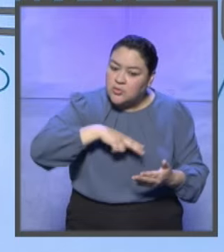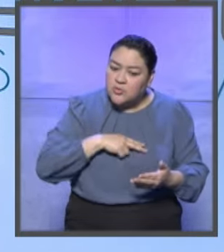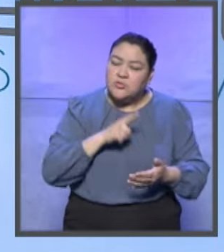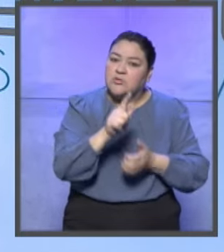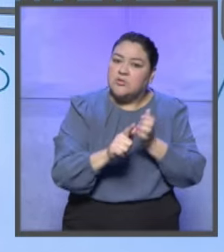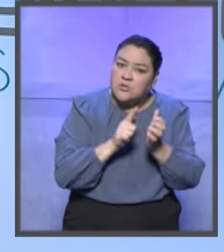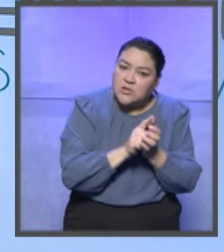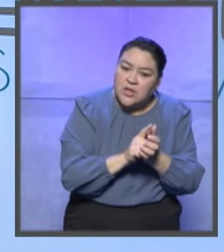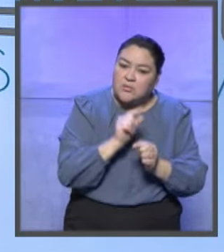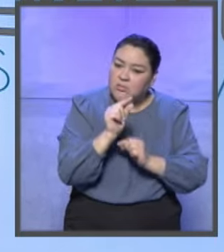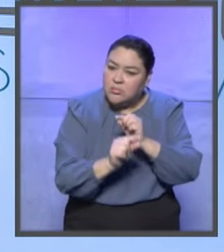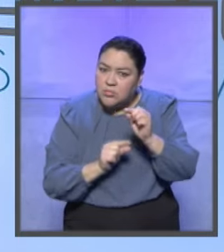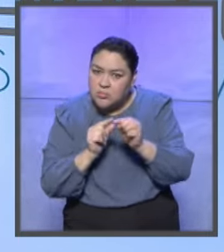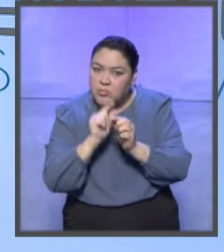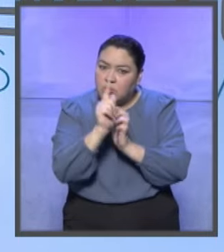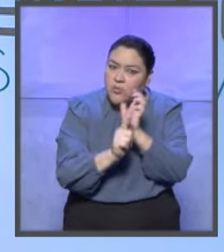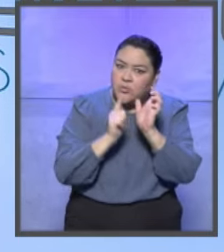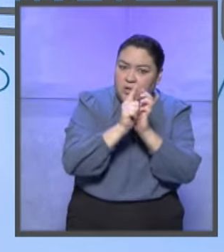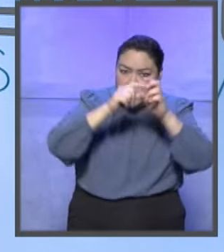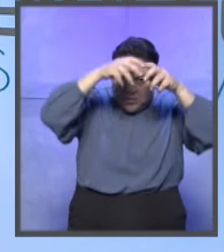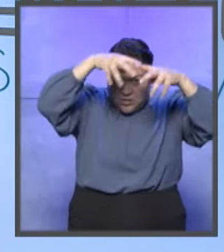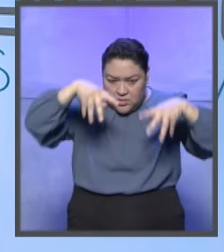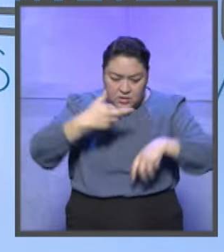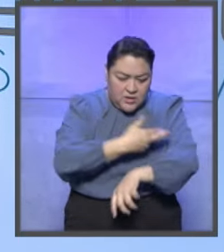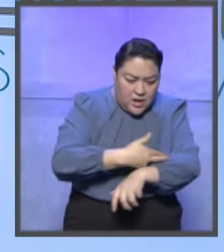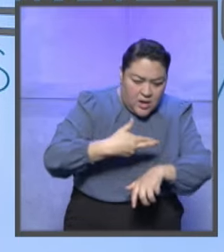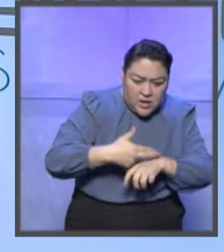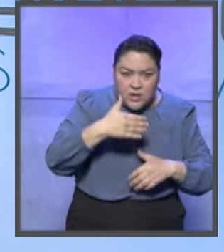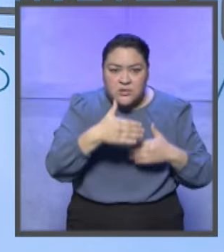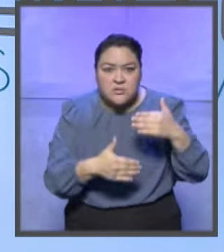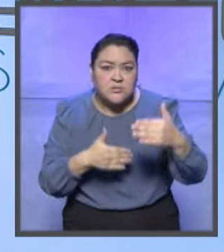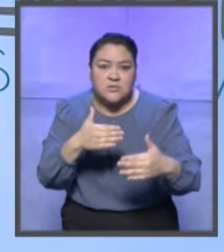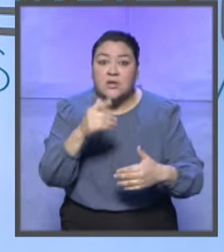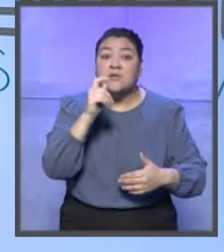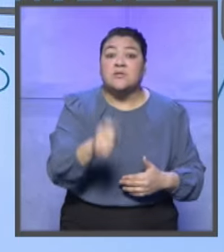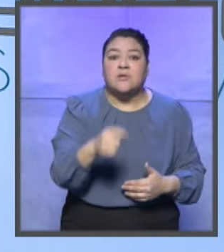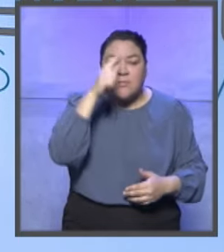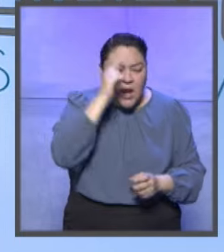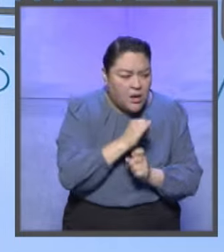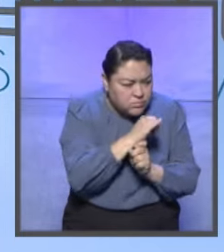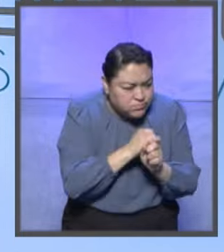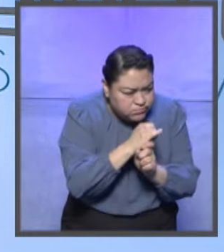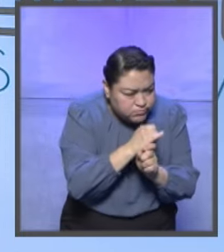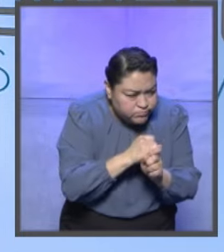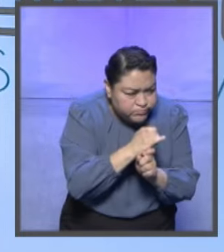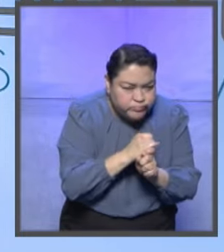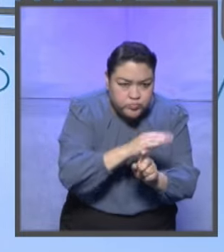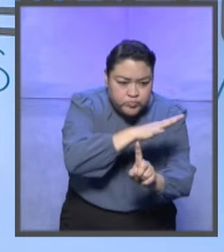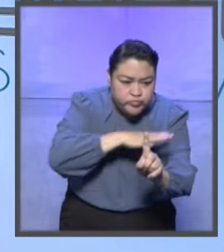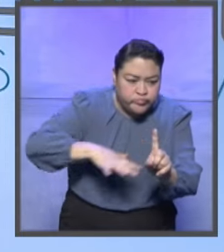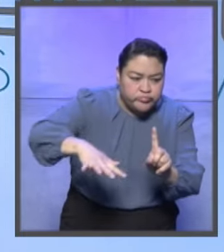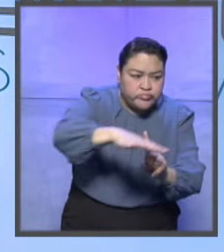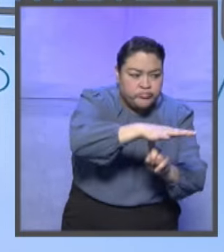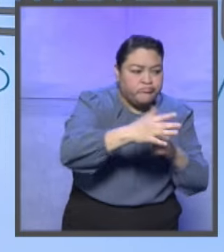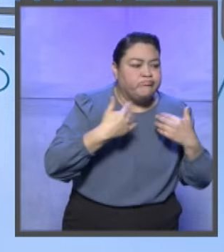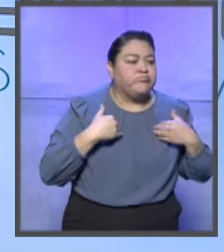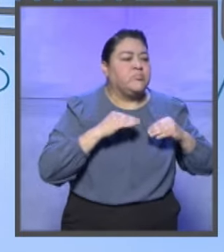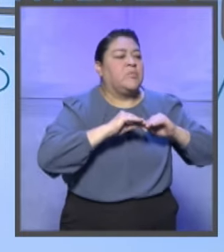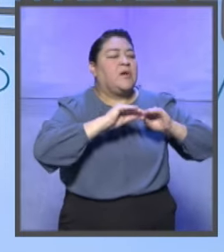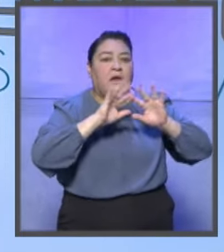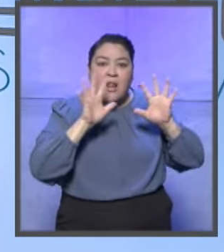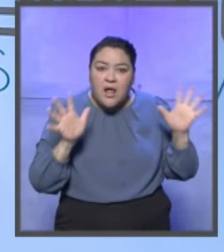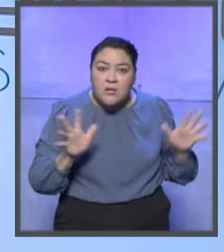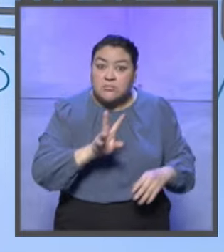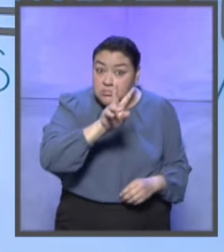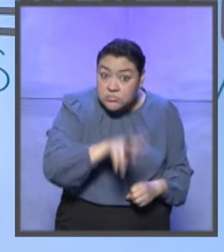construyendo un poco un andamiaje procedimental que permita llegar a la verdad, no nada más sancionar por sancionar, sino